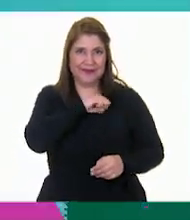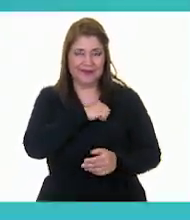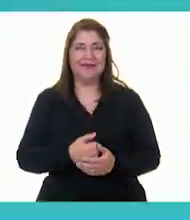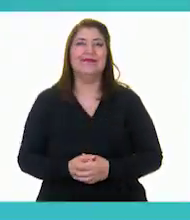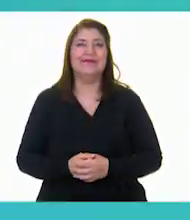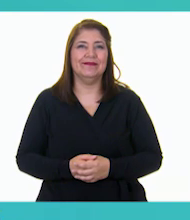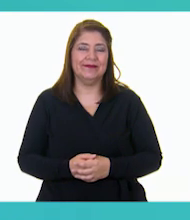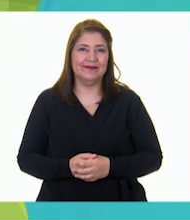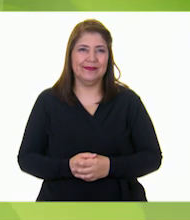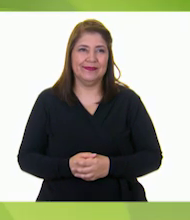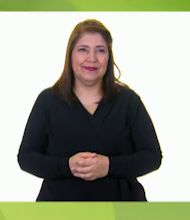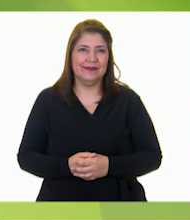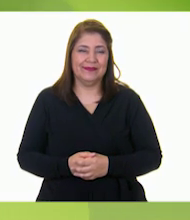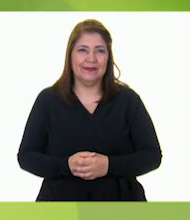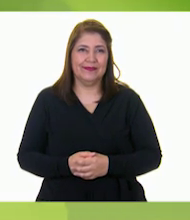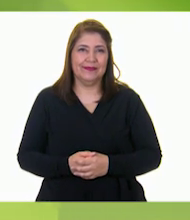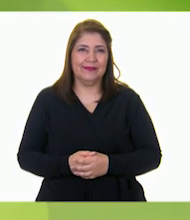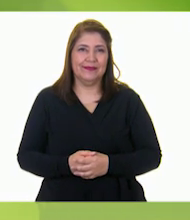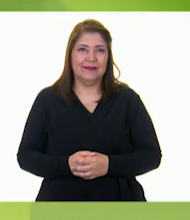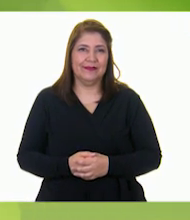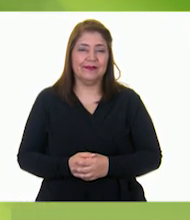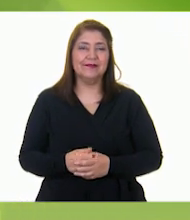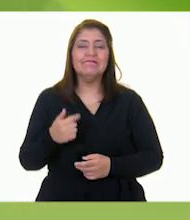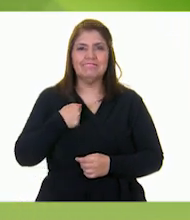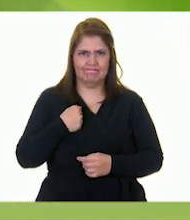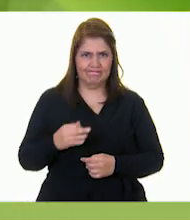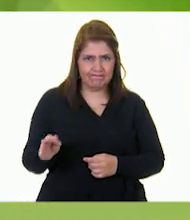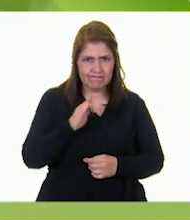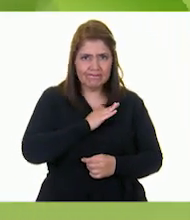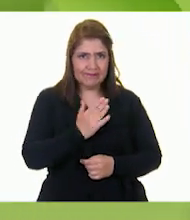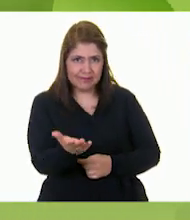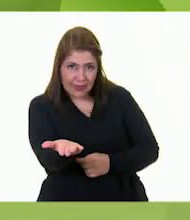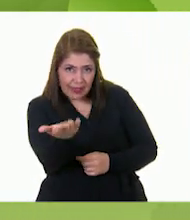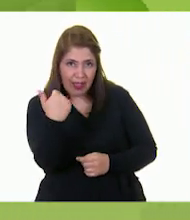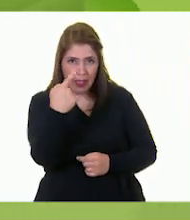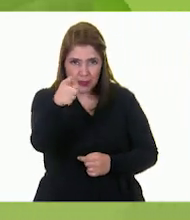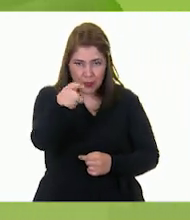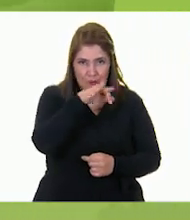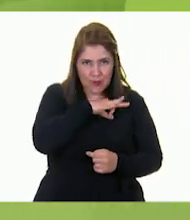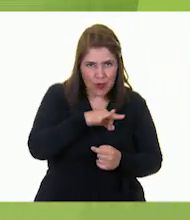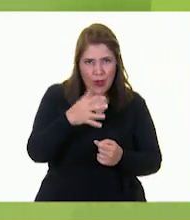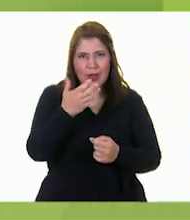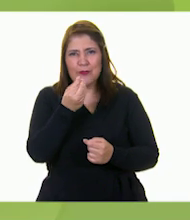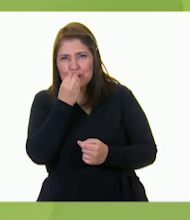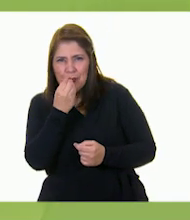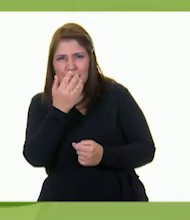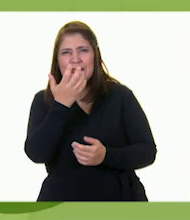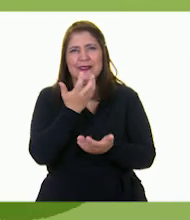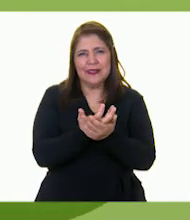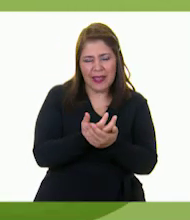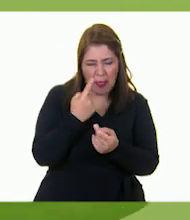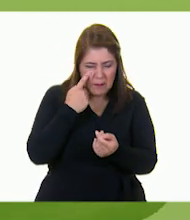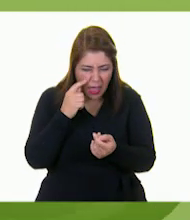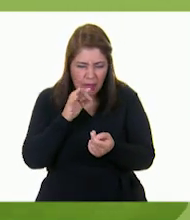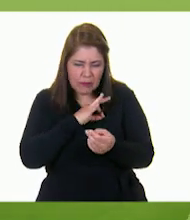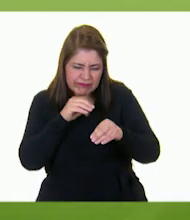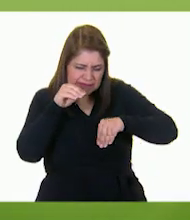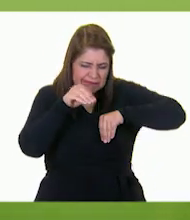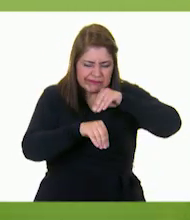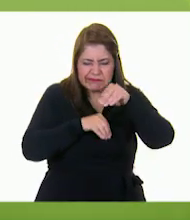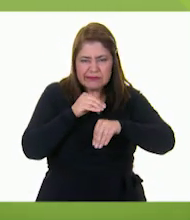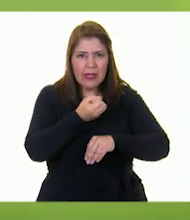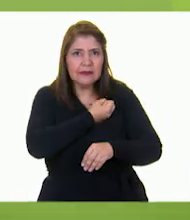¡Vamos! Te reto a crear tu propio refrigerio que sea saludable y tú